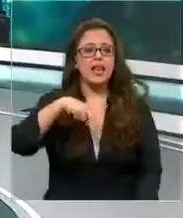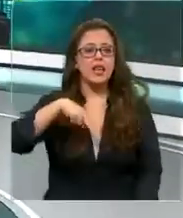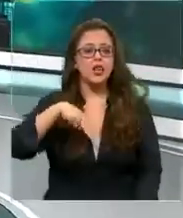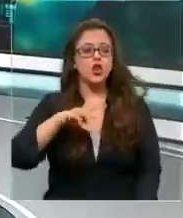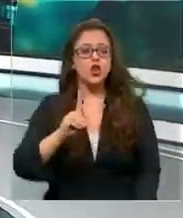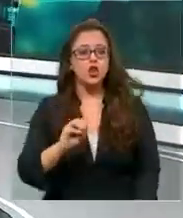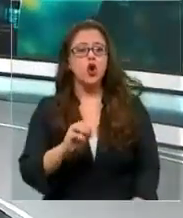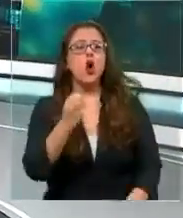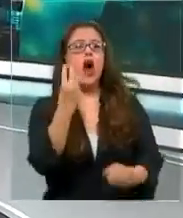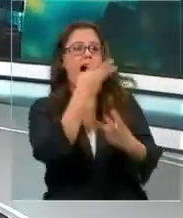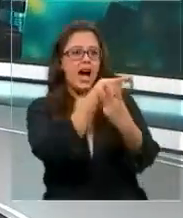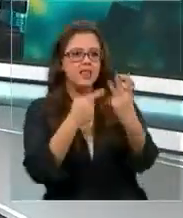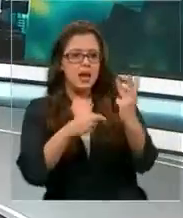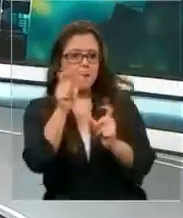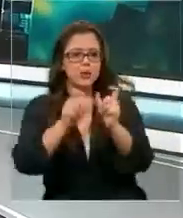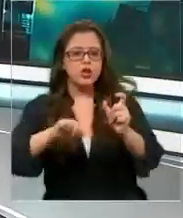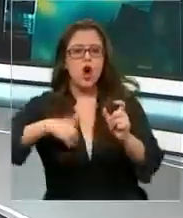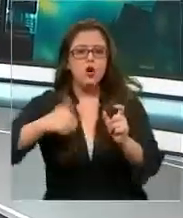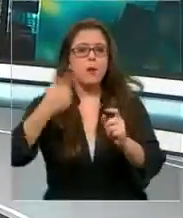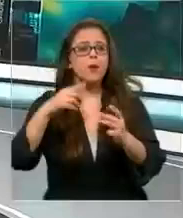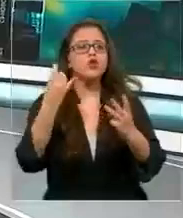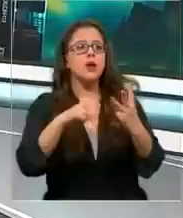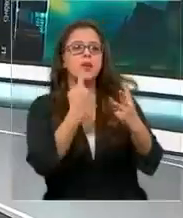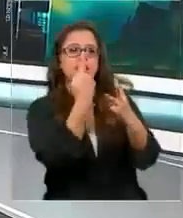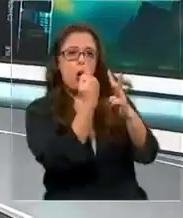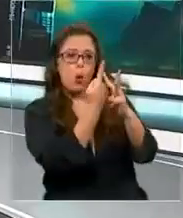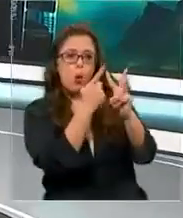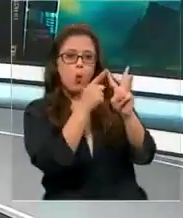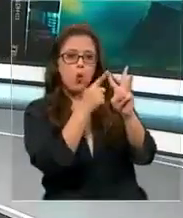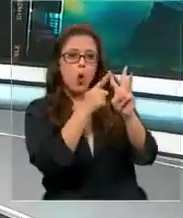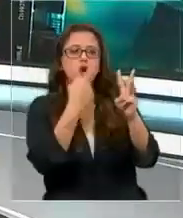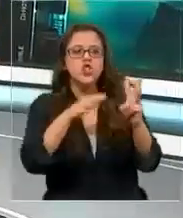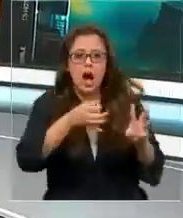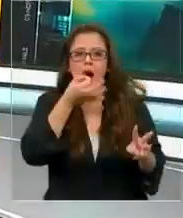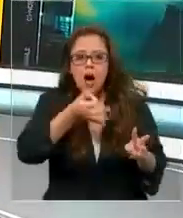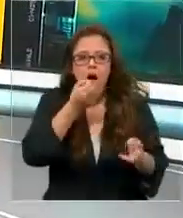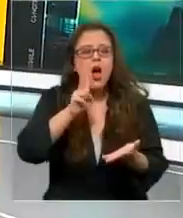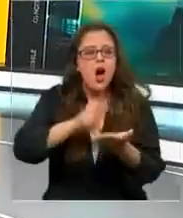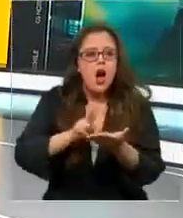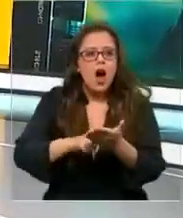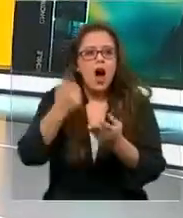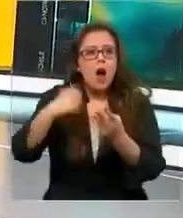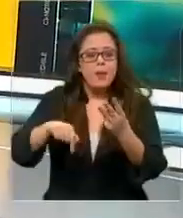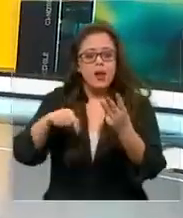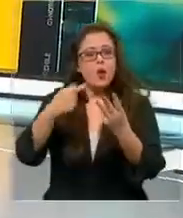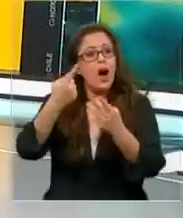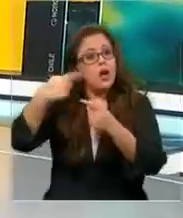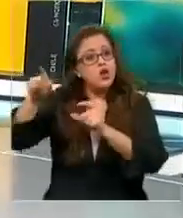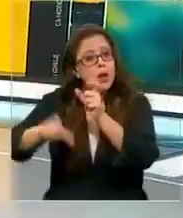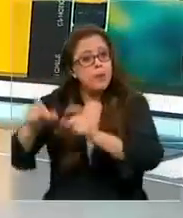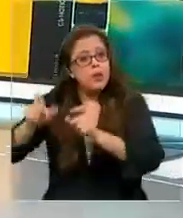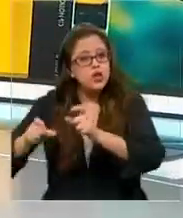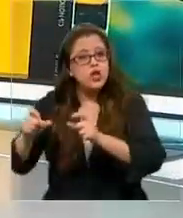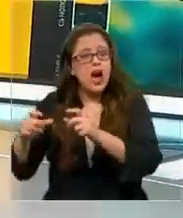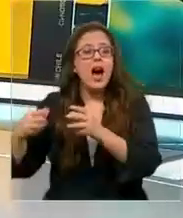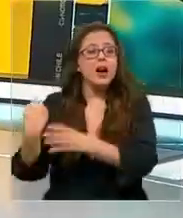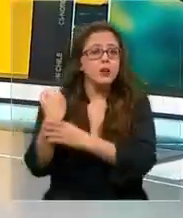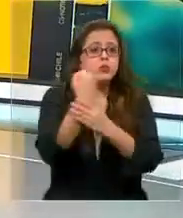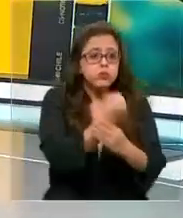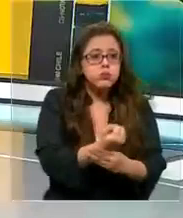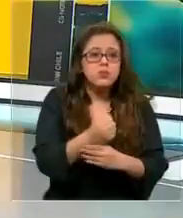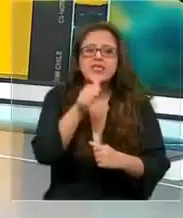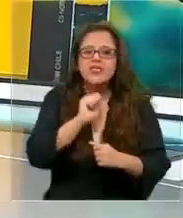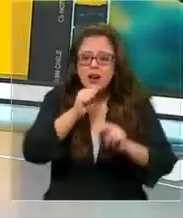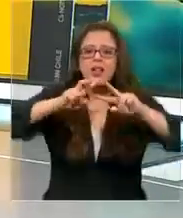encuentra confeso. En sus declaraciones reveló la identidad de sus supuestos cómplices que no habrían sido investigados. Bueno, lo que